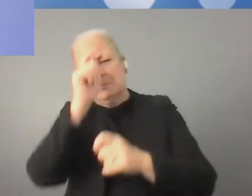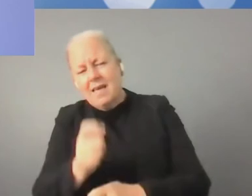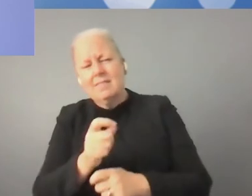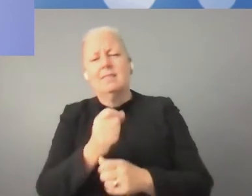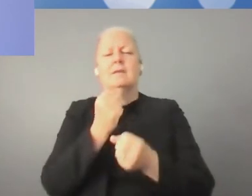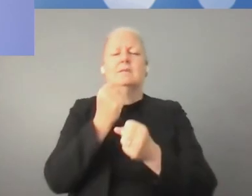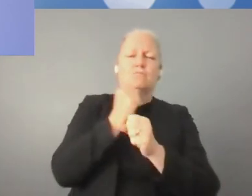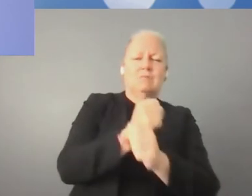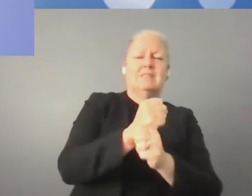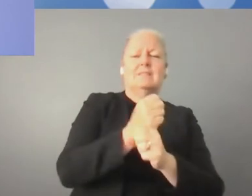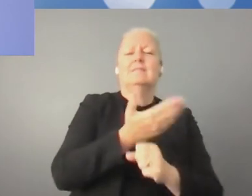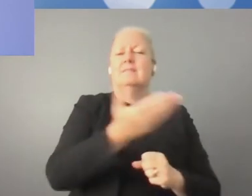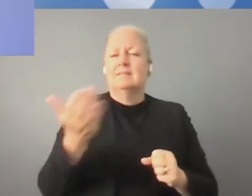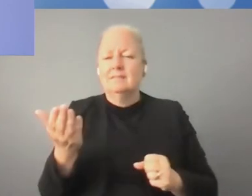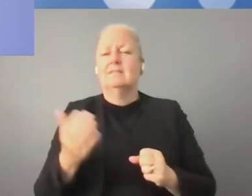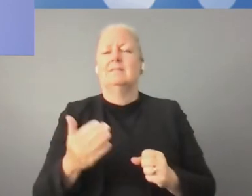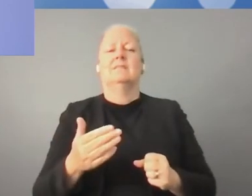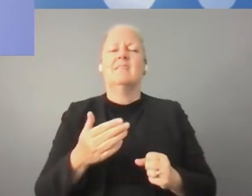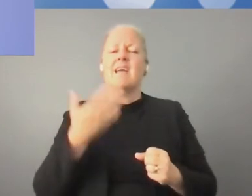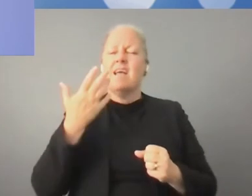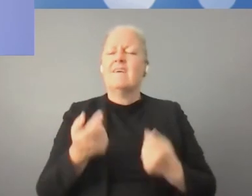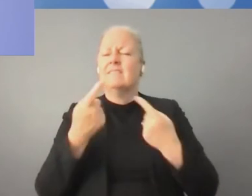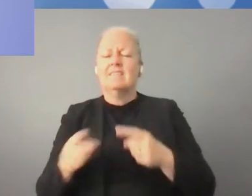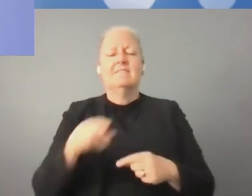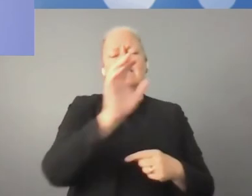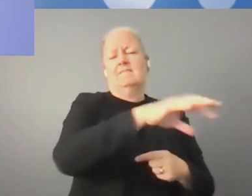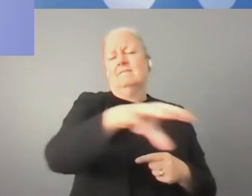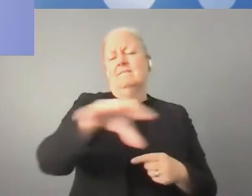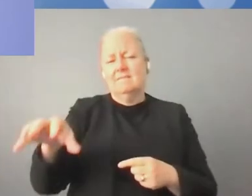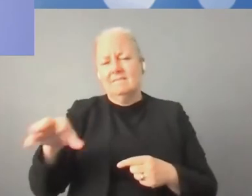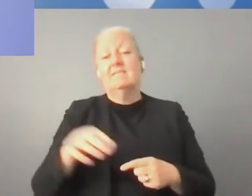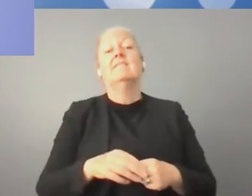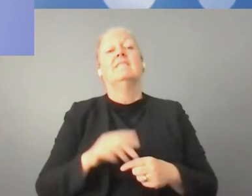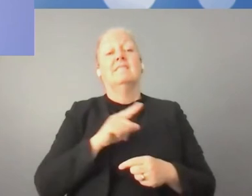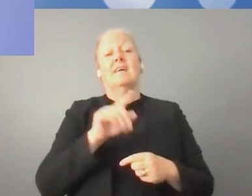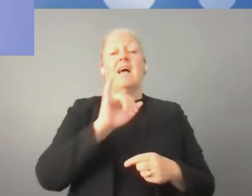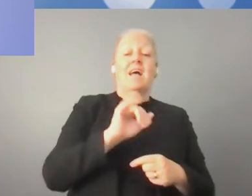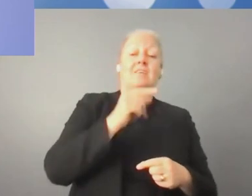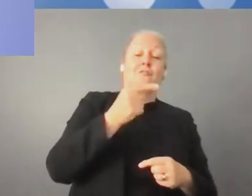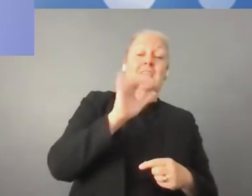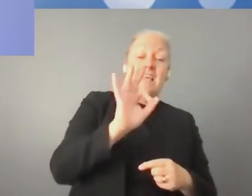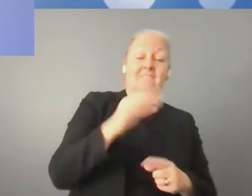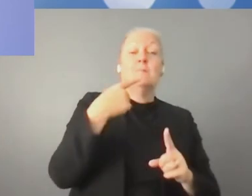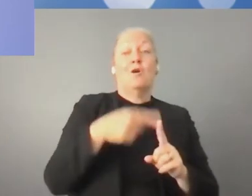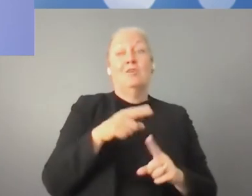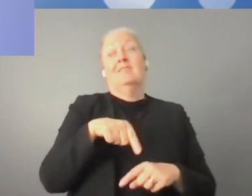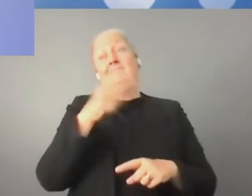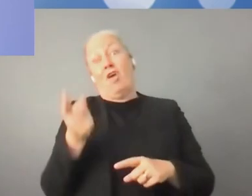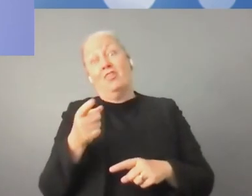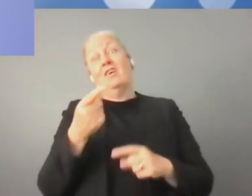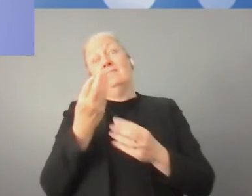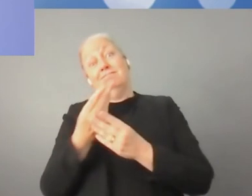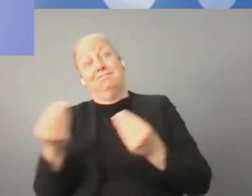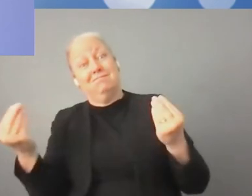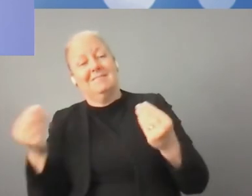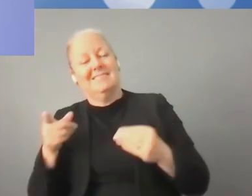un plan de desarrollo digital que ha sido preparado por el secretario general. Debemos que debe ser un proceso multilateral